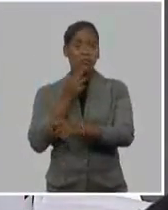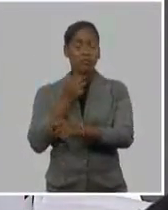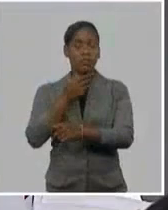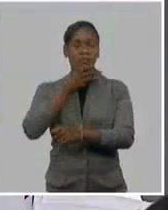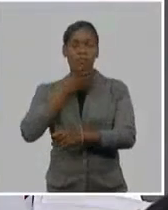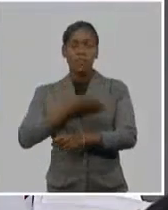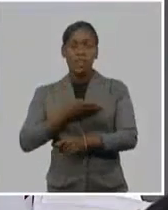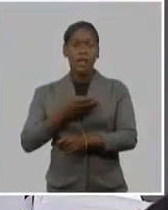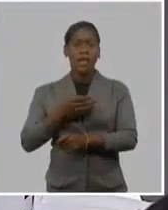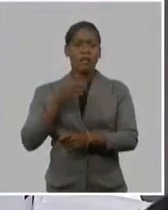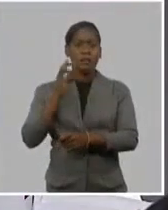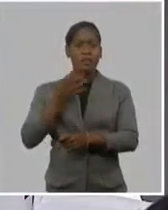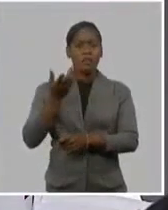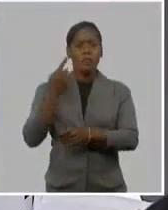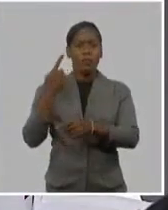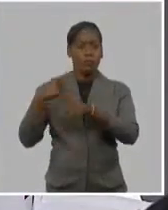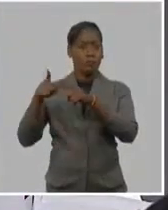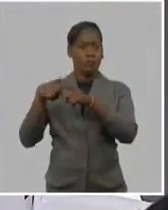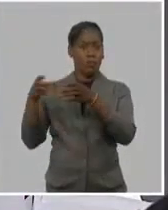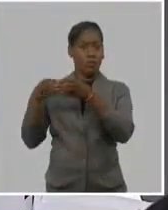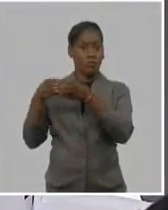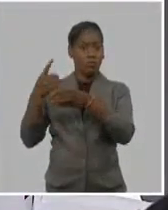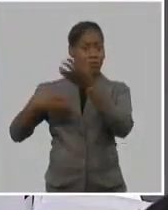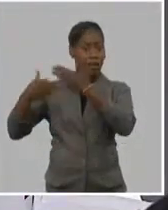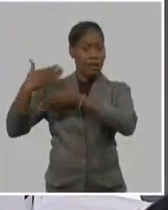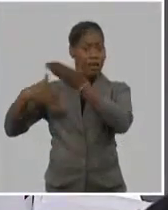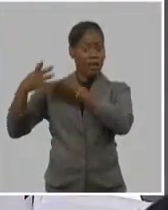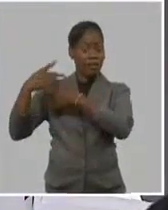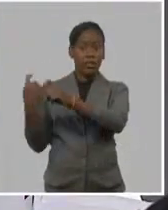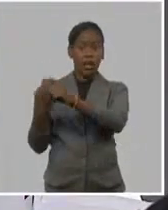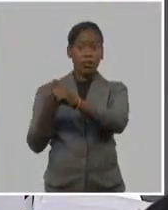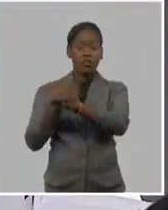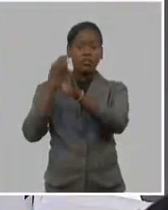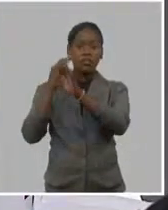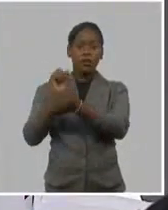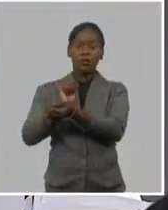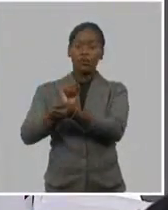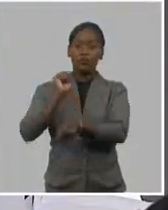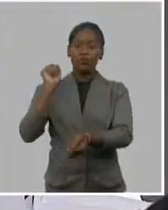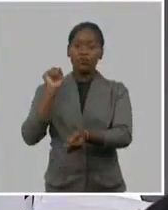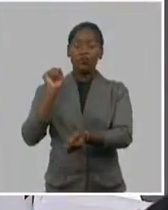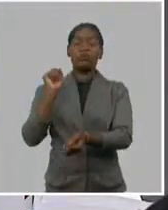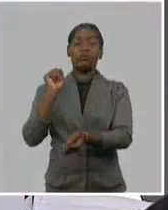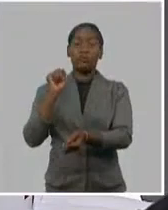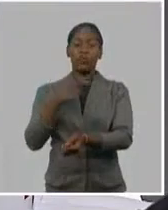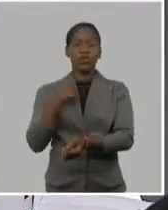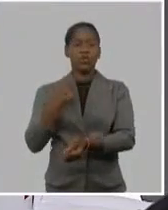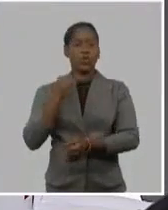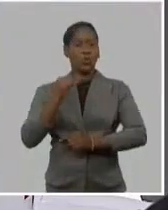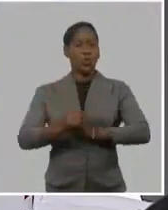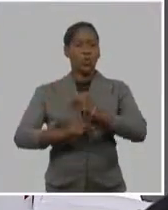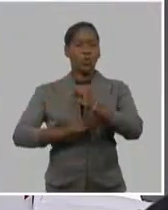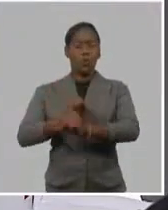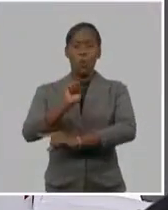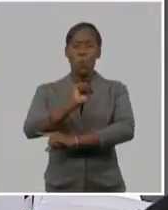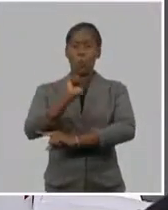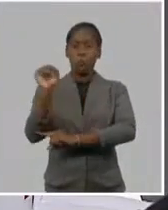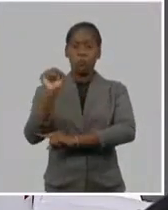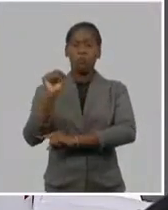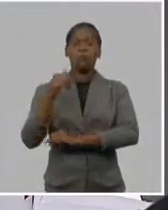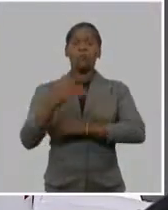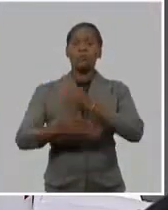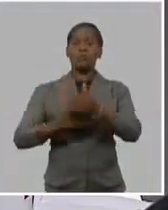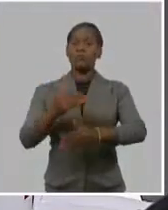nuestro pueblo, de eliminar a la generación fundadora, no se lograran. Después fueron a la cínica